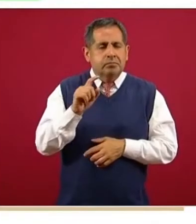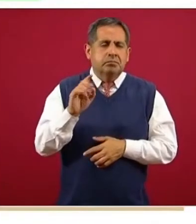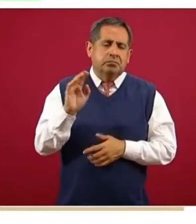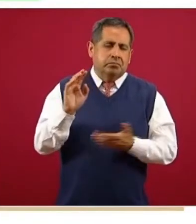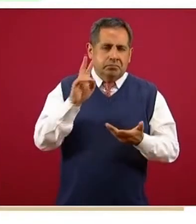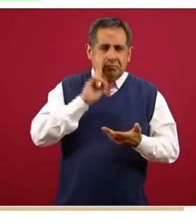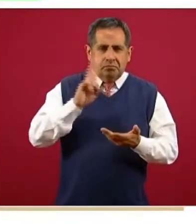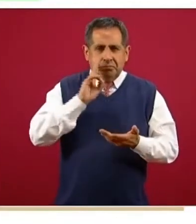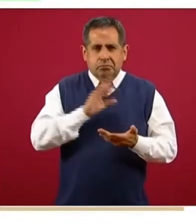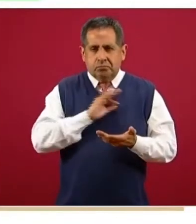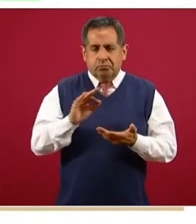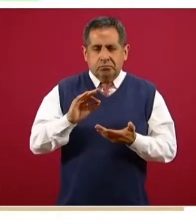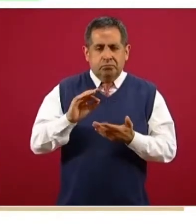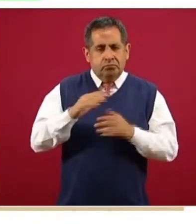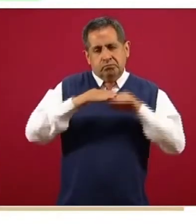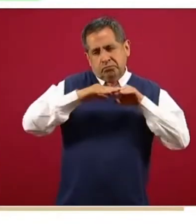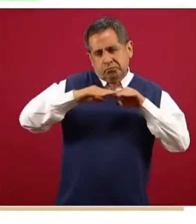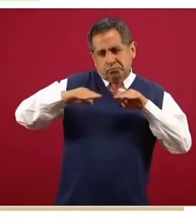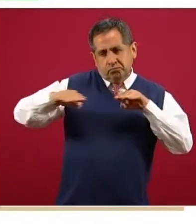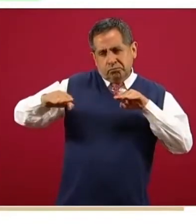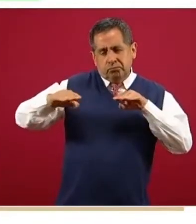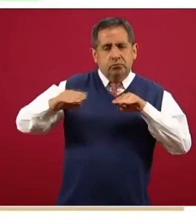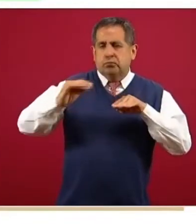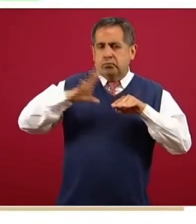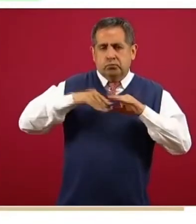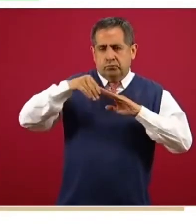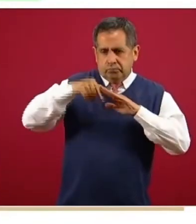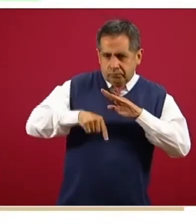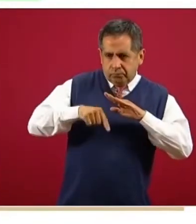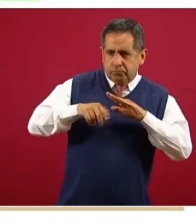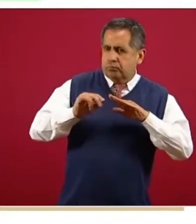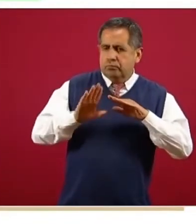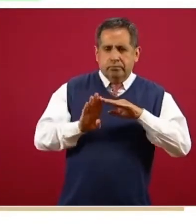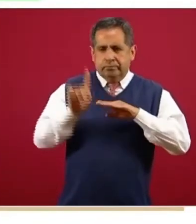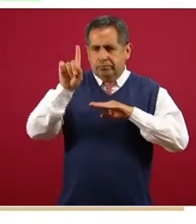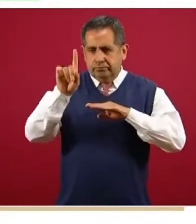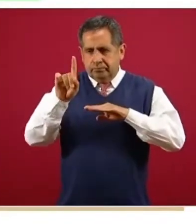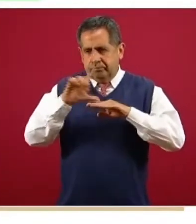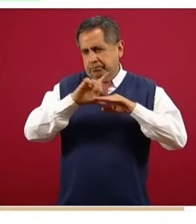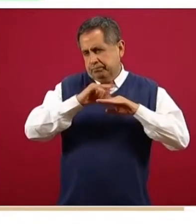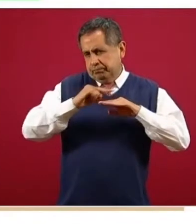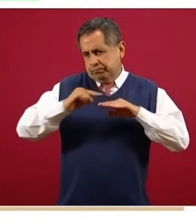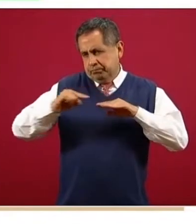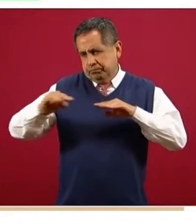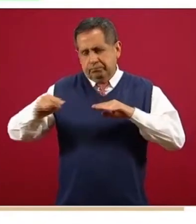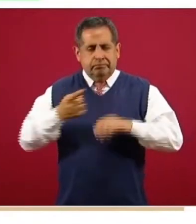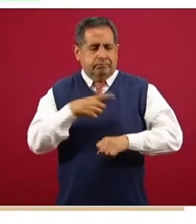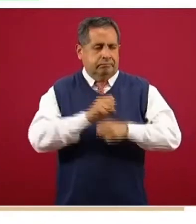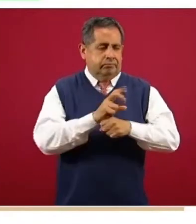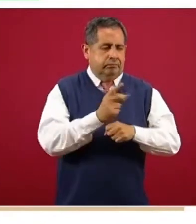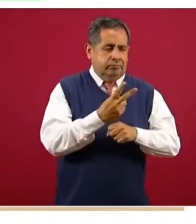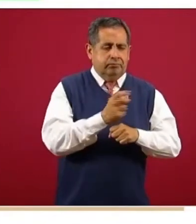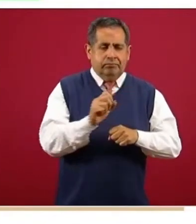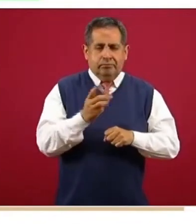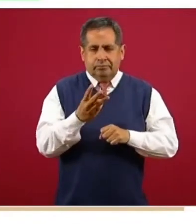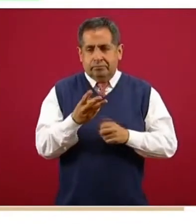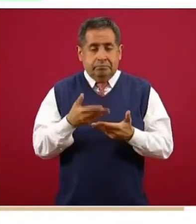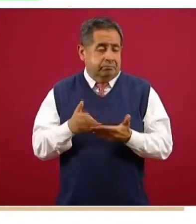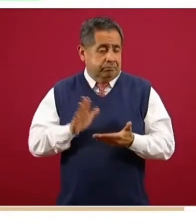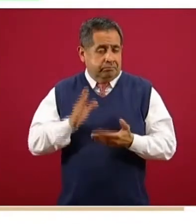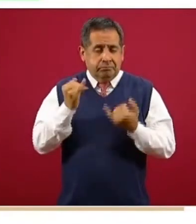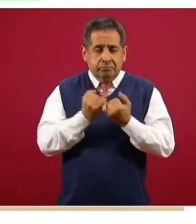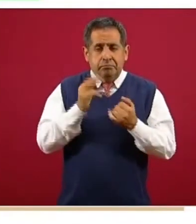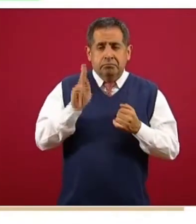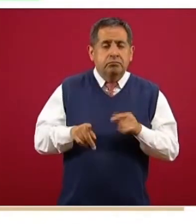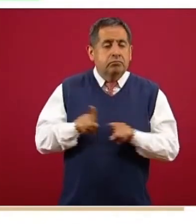finalmente en una meseta, como lo hizo de la semana 32 a la 33. De hecho, la disminución para